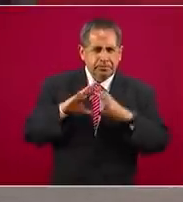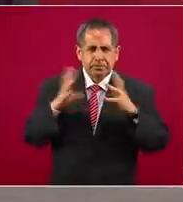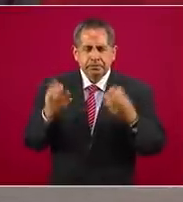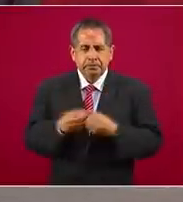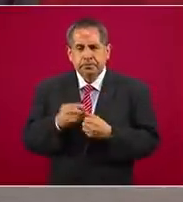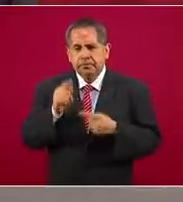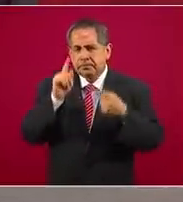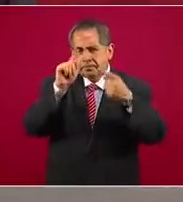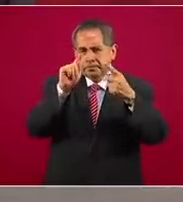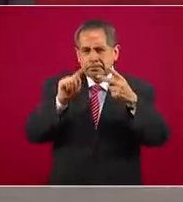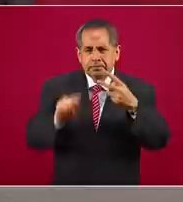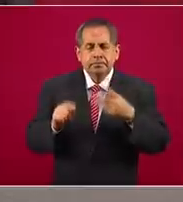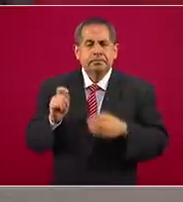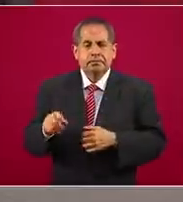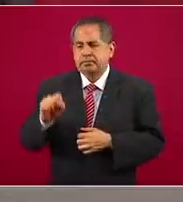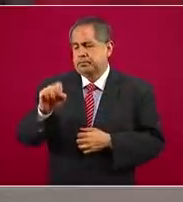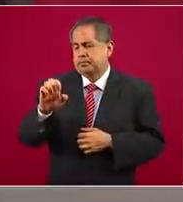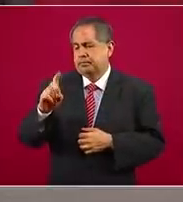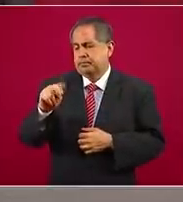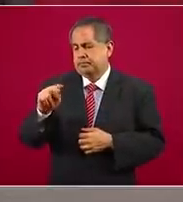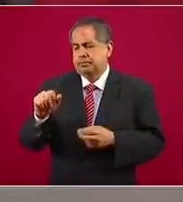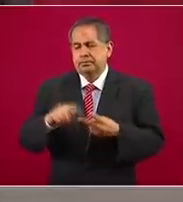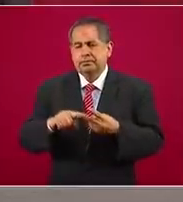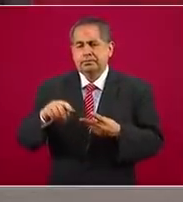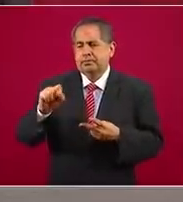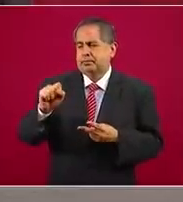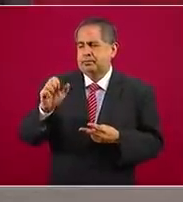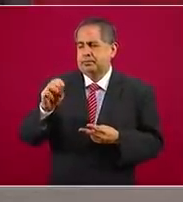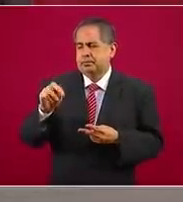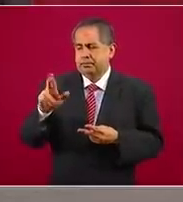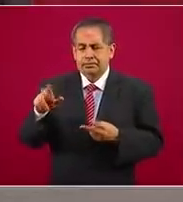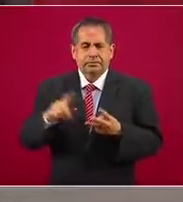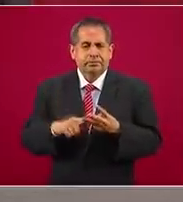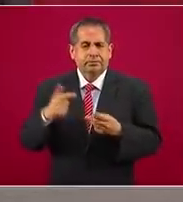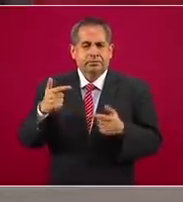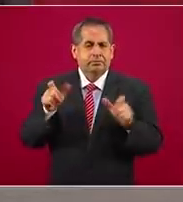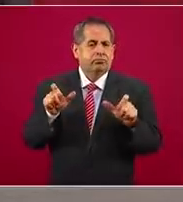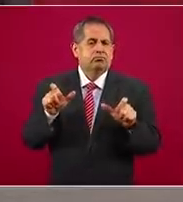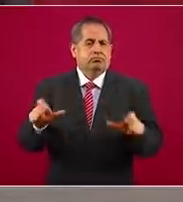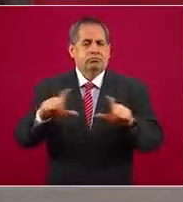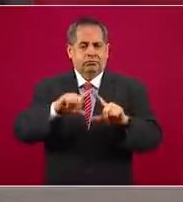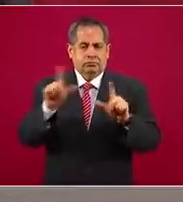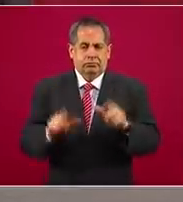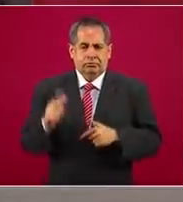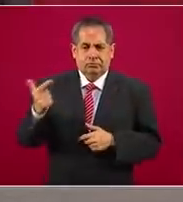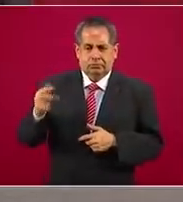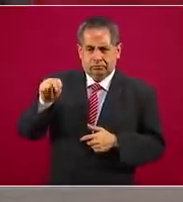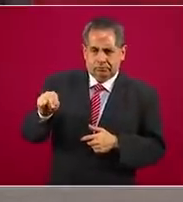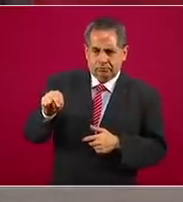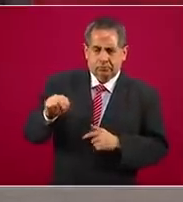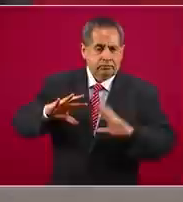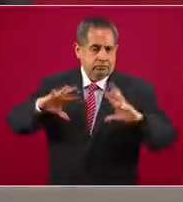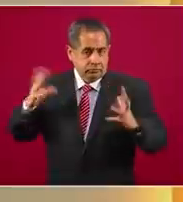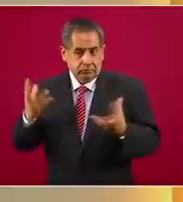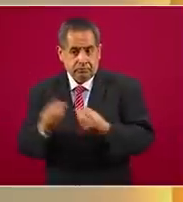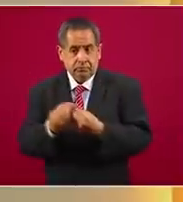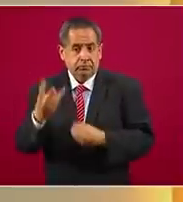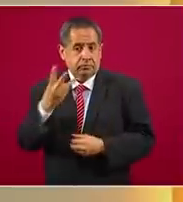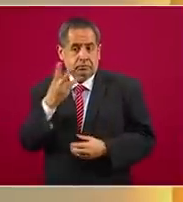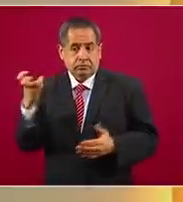cuenta cada una de las fuerzas, Sedena, Semar y Guardia Nacional, que suman más de 300 mil hombres.